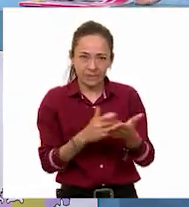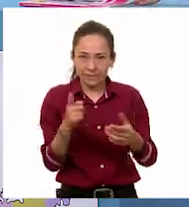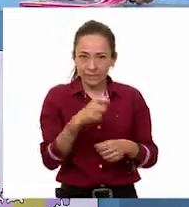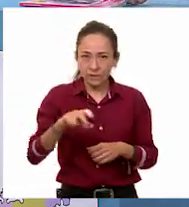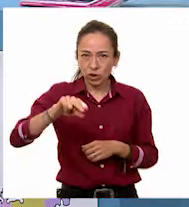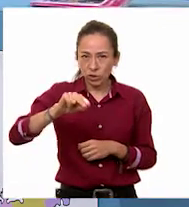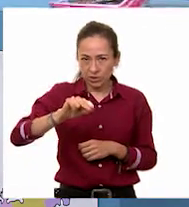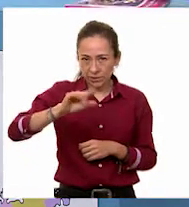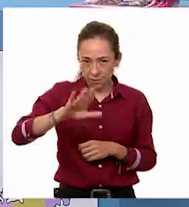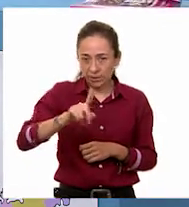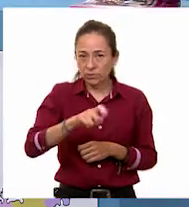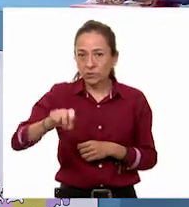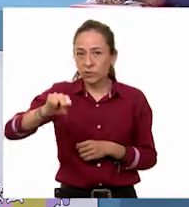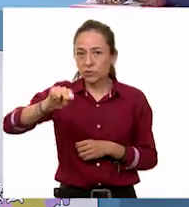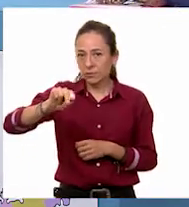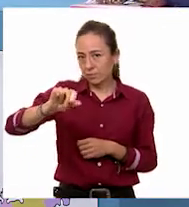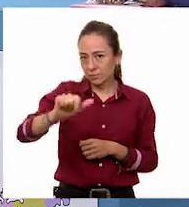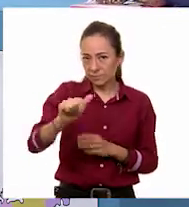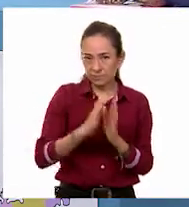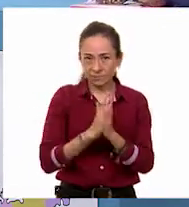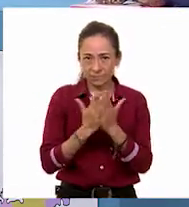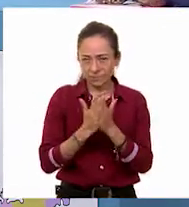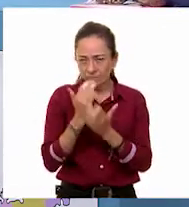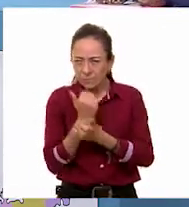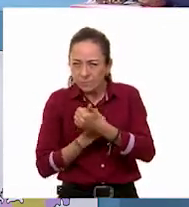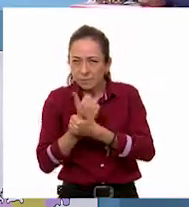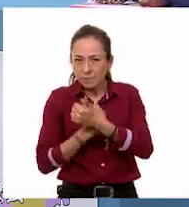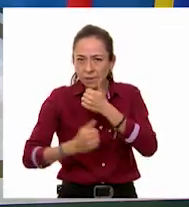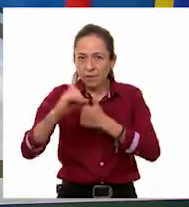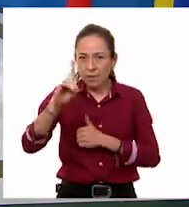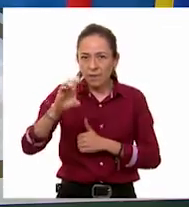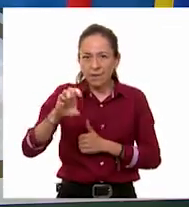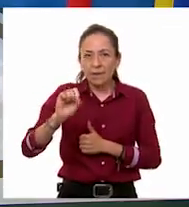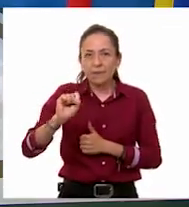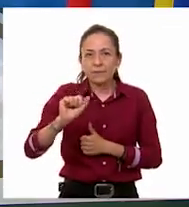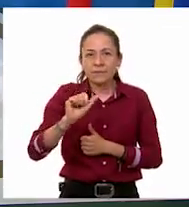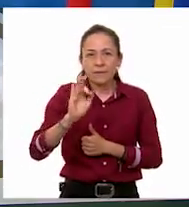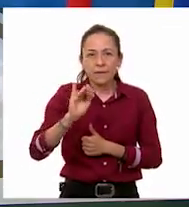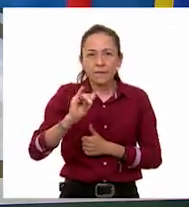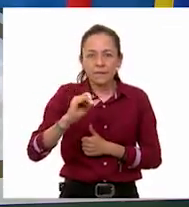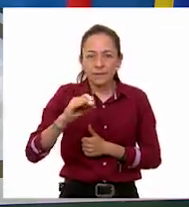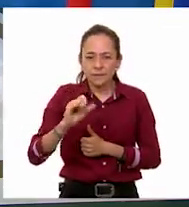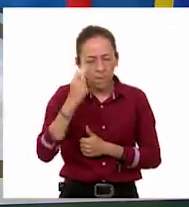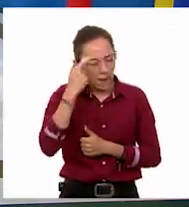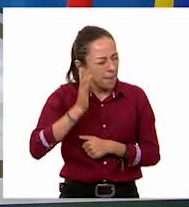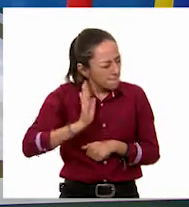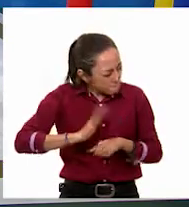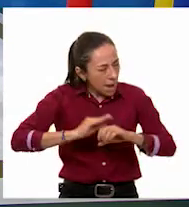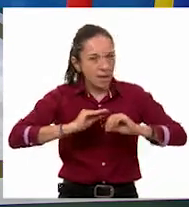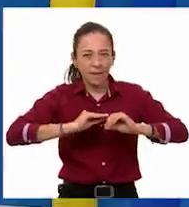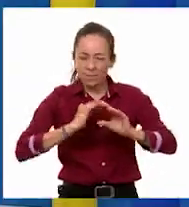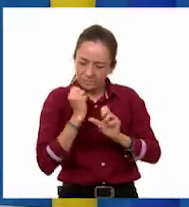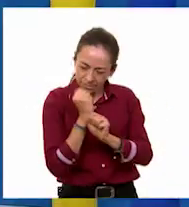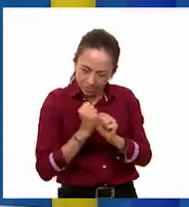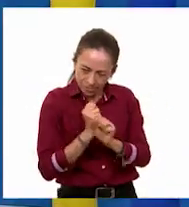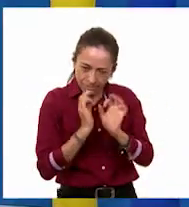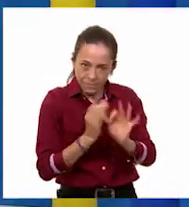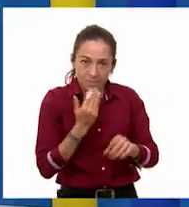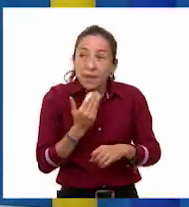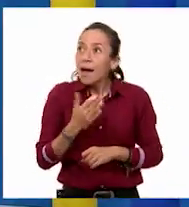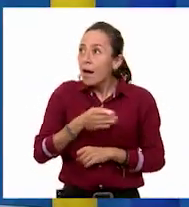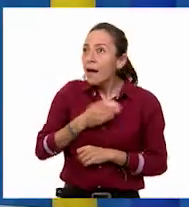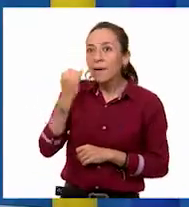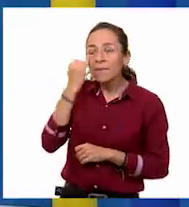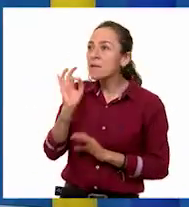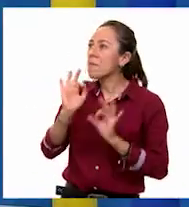186 de nuestro libro de desafíos para que lo comprendas mejor? Sí, muy buena idea. Perfecto, maestro. Es